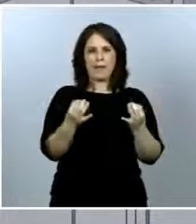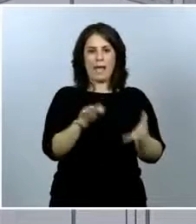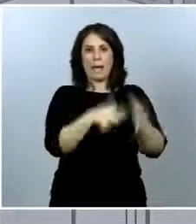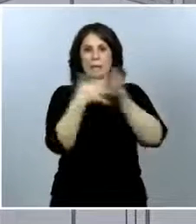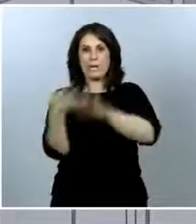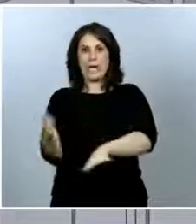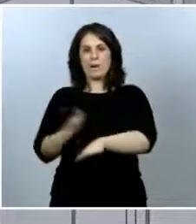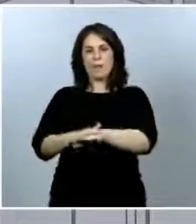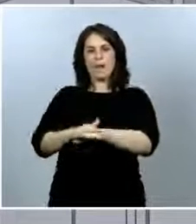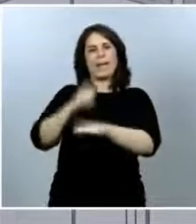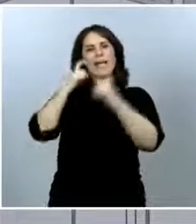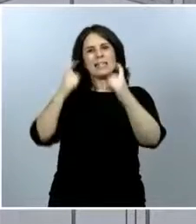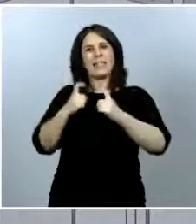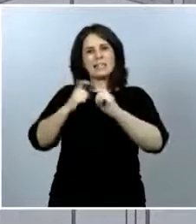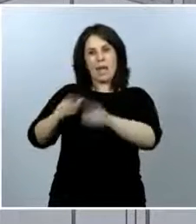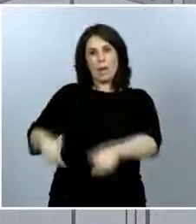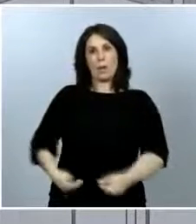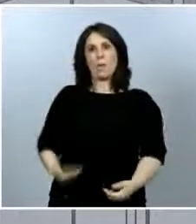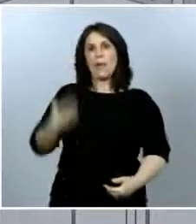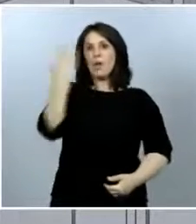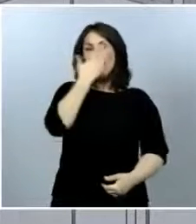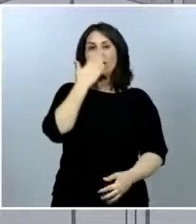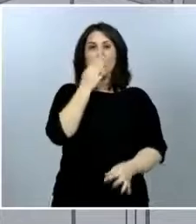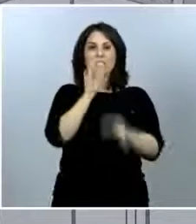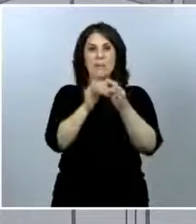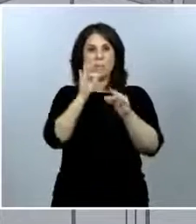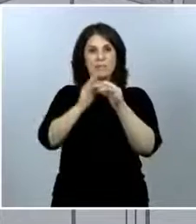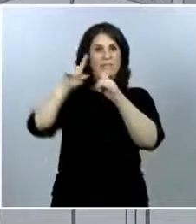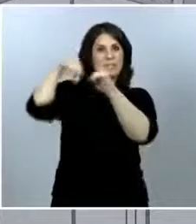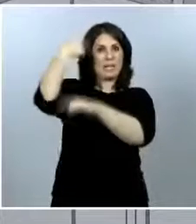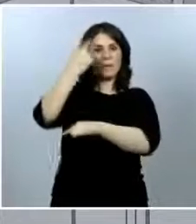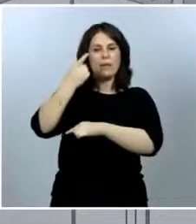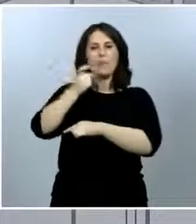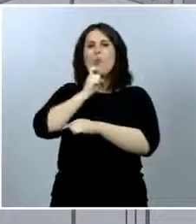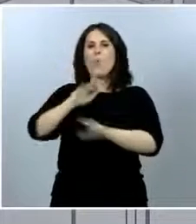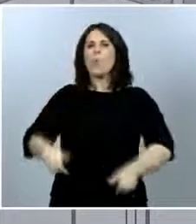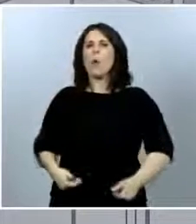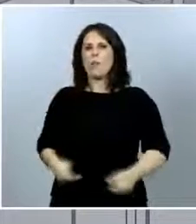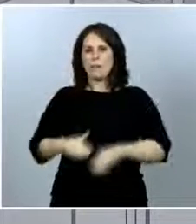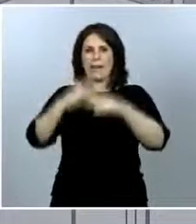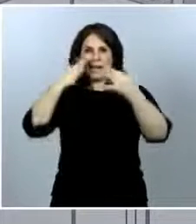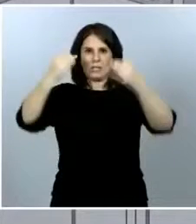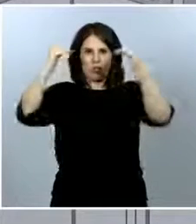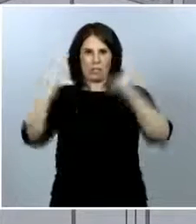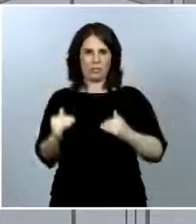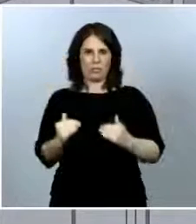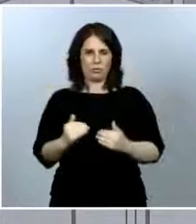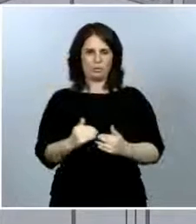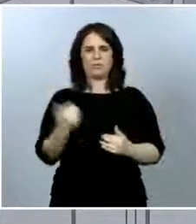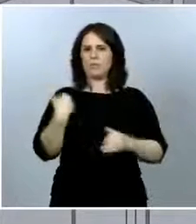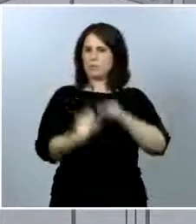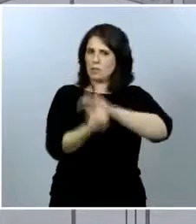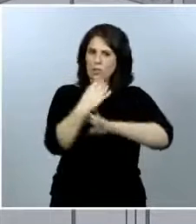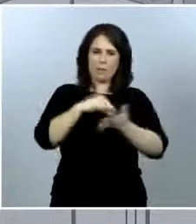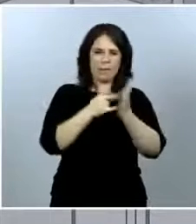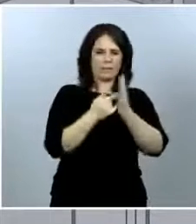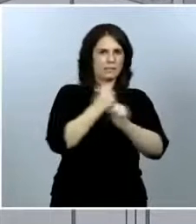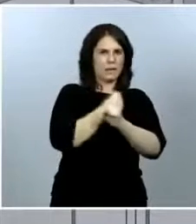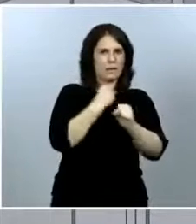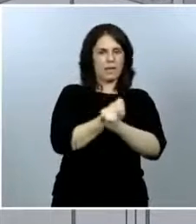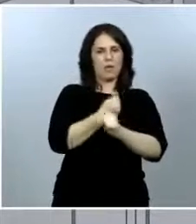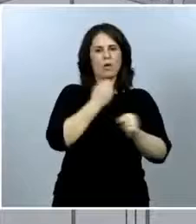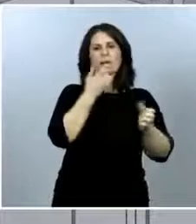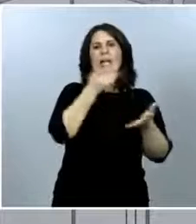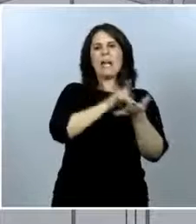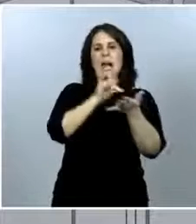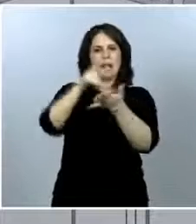a la vuelta al colegio en septiembre del año que viene. Se han establecido los planes de trabajo, los calendarios de trabajo y se han